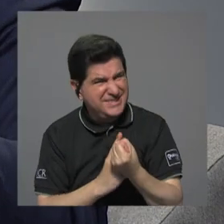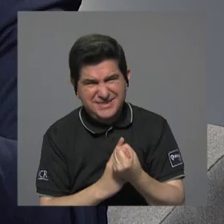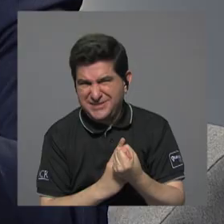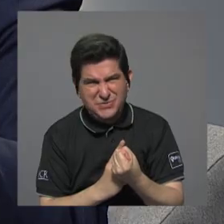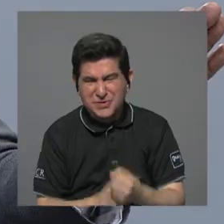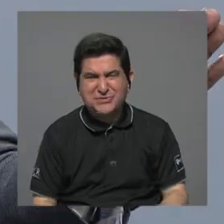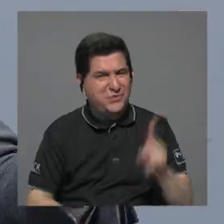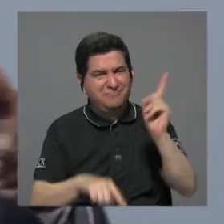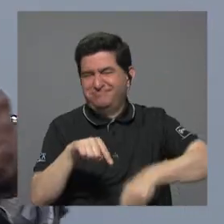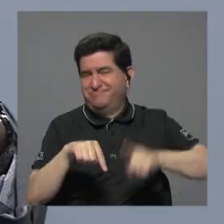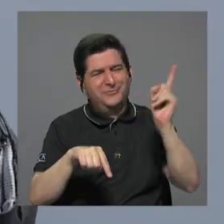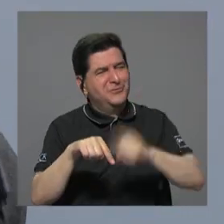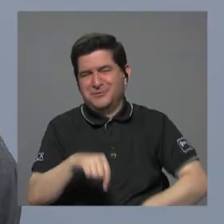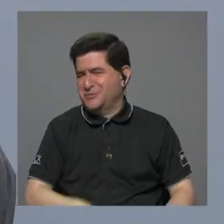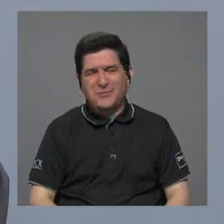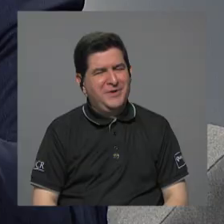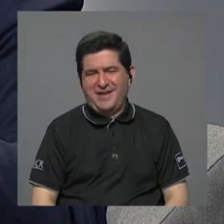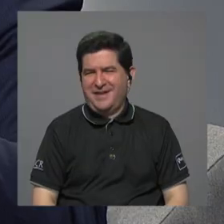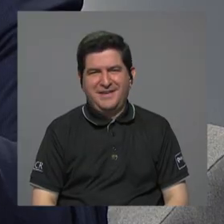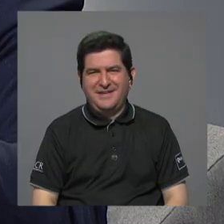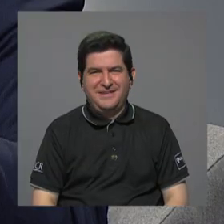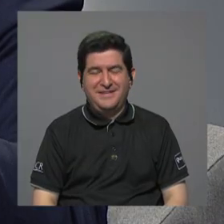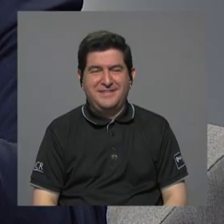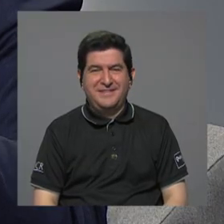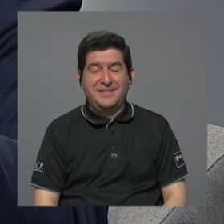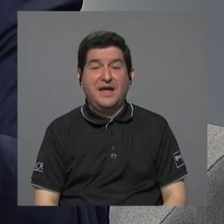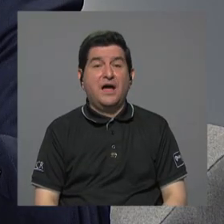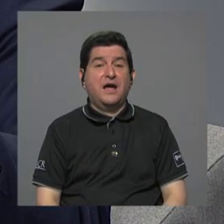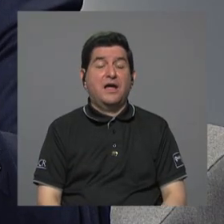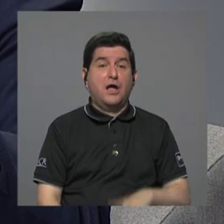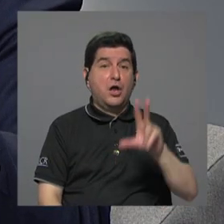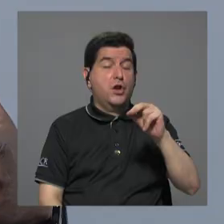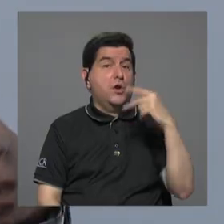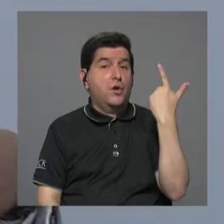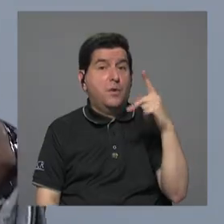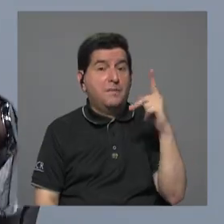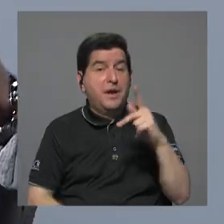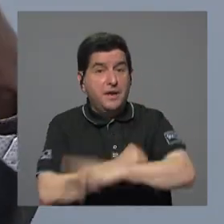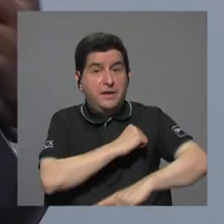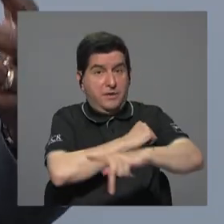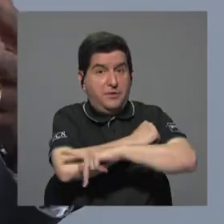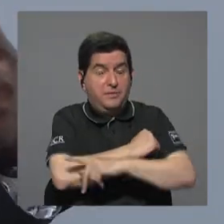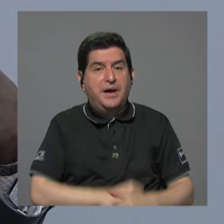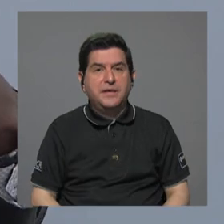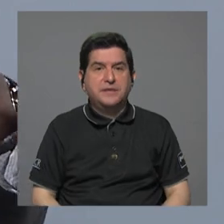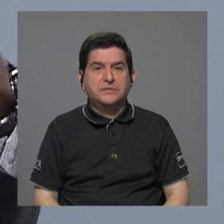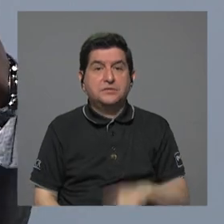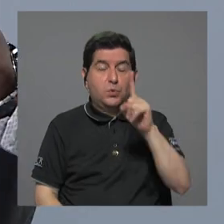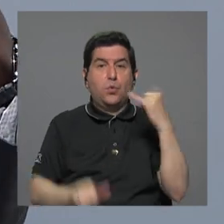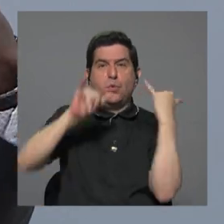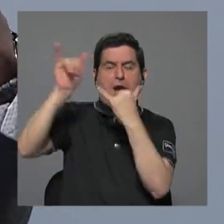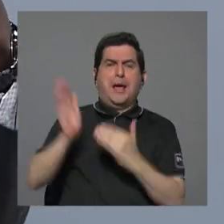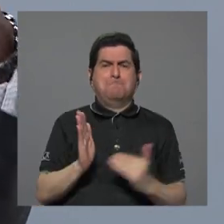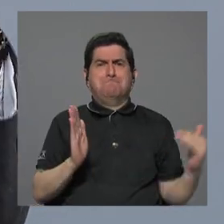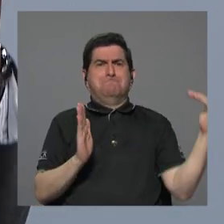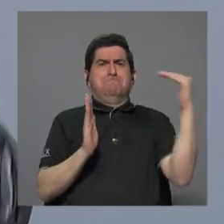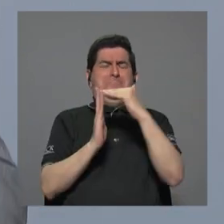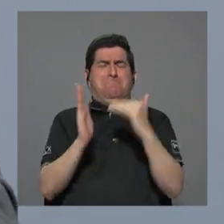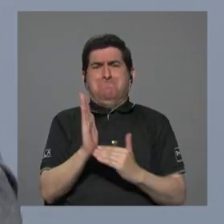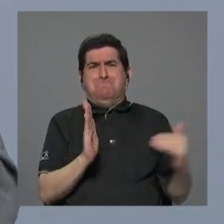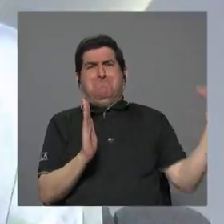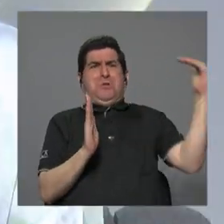eso no es viable si no quiere exponer el país a una demanda multimillonaria pero